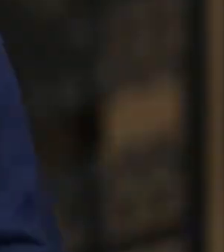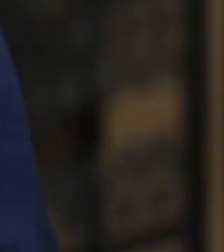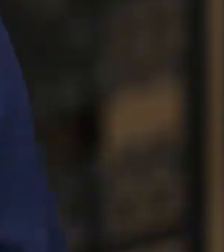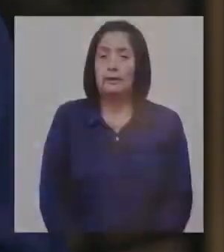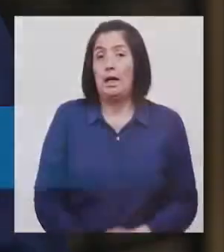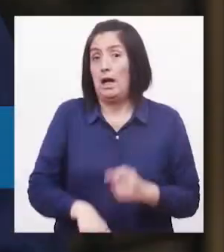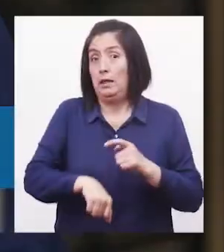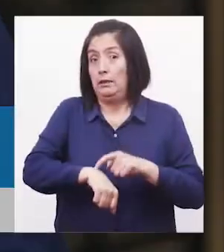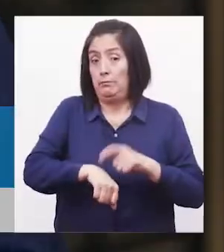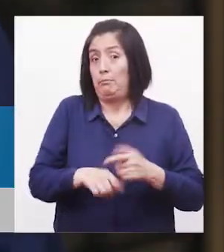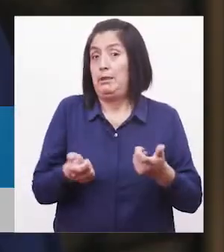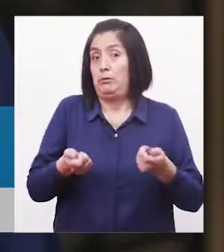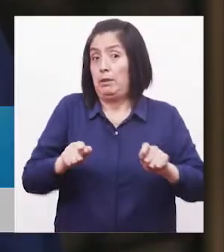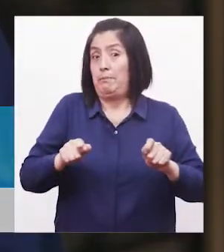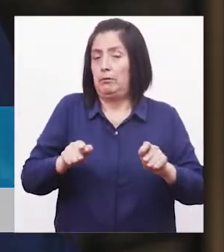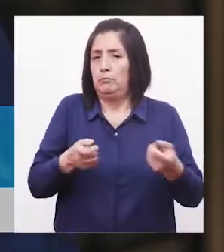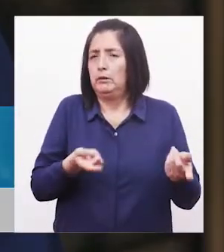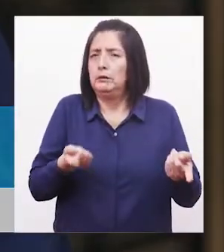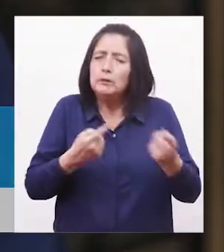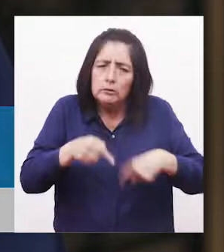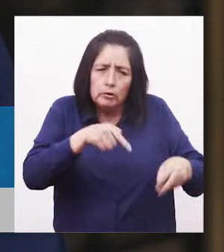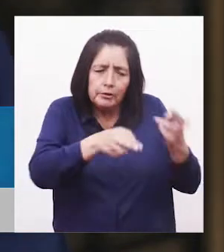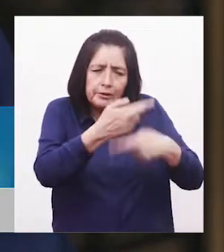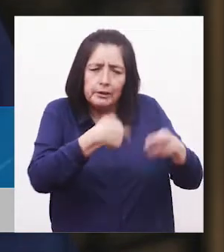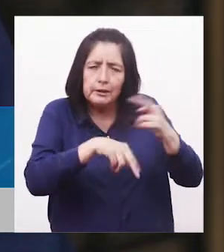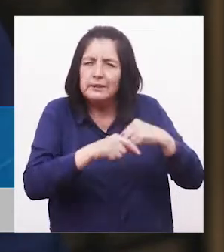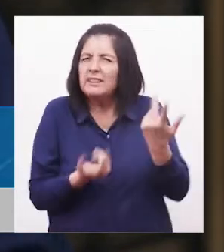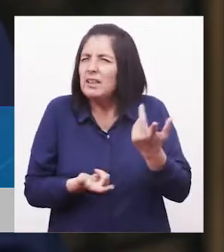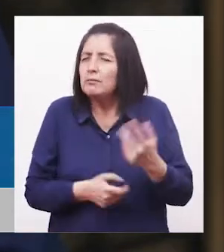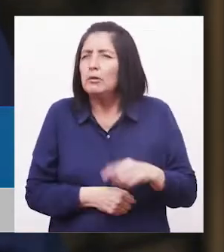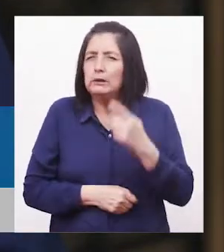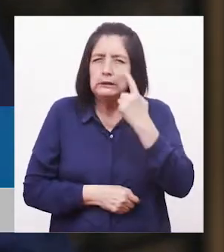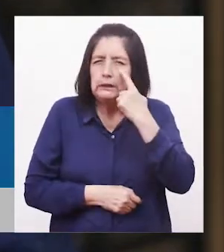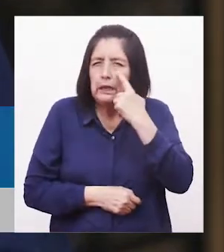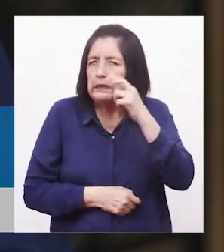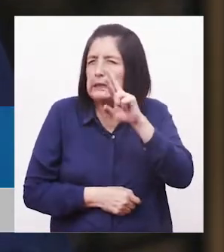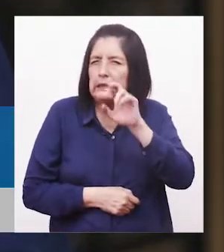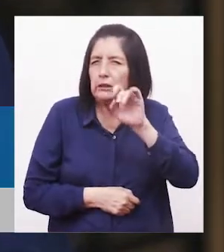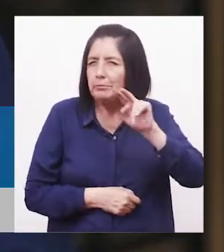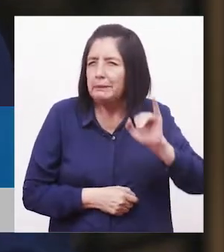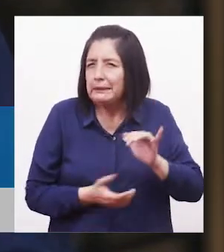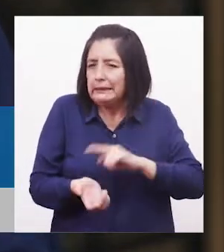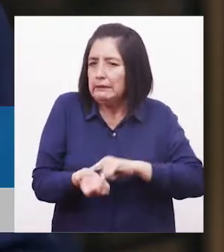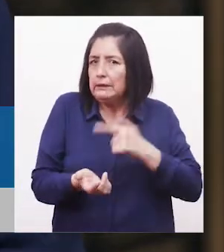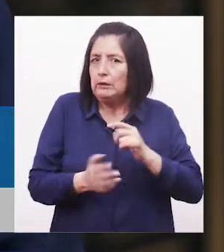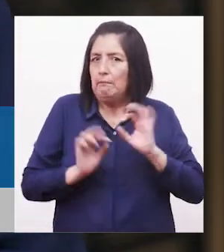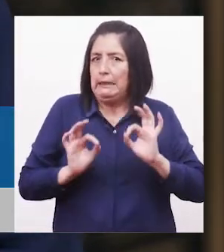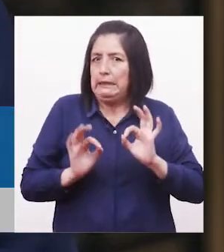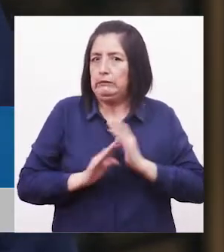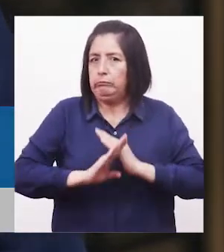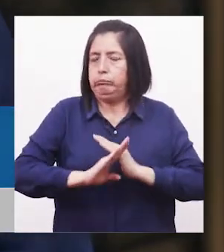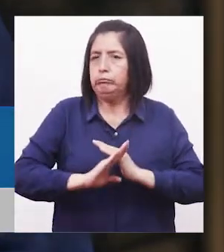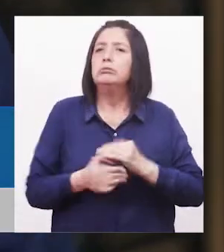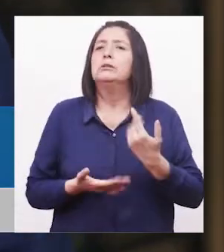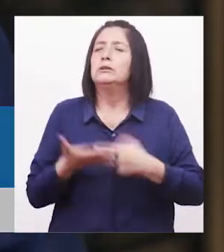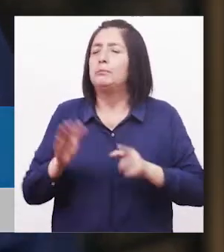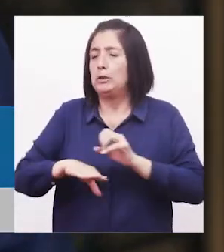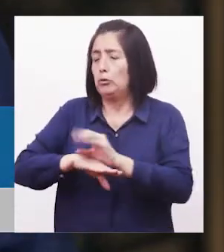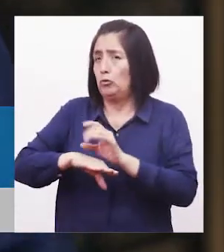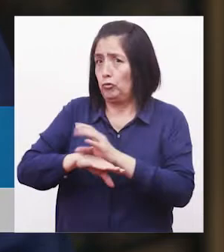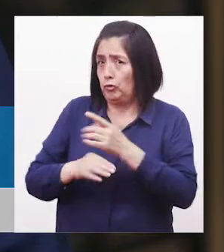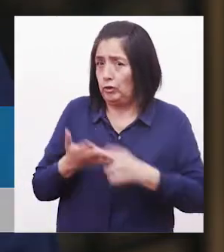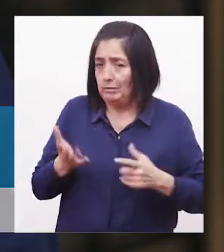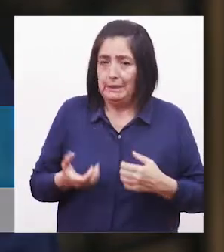Es momento de hacer una pausa, pero al volver hablaremos de la retinopatía diabética y lo peligroso de este mal que debemos prevenir. Además, te brindamos consejos para